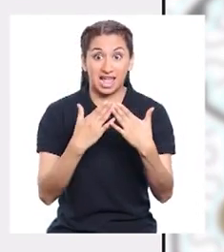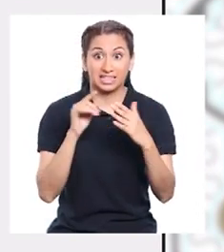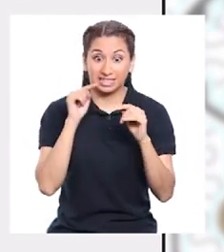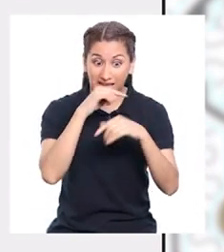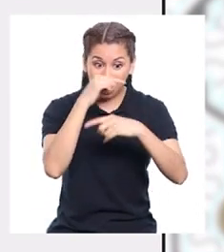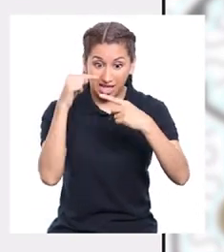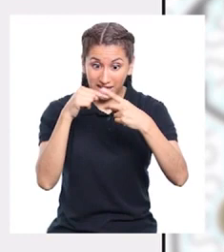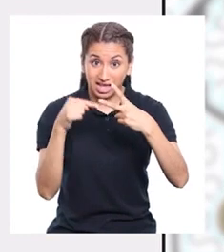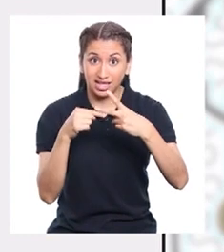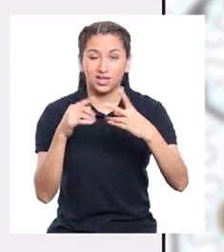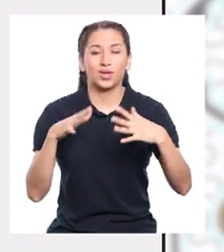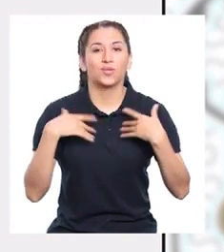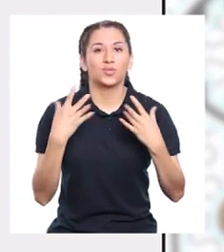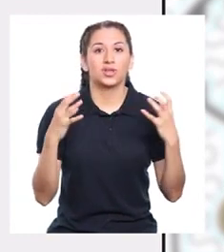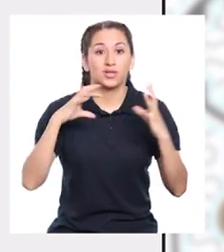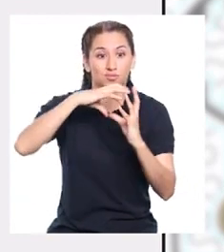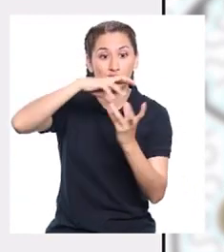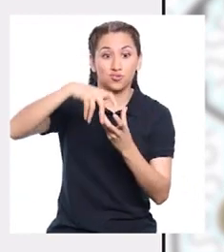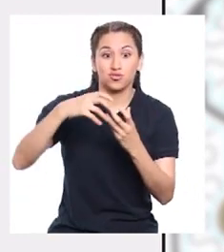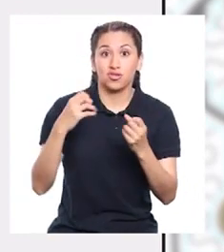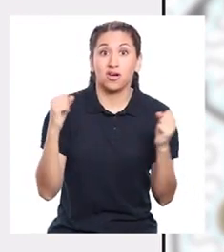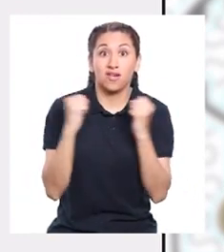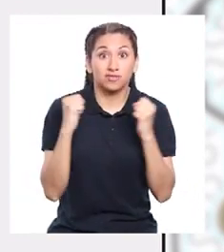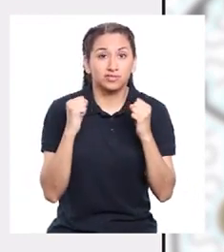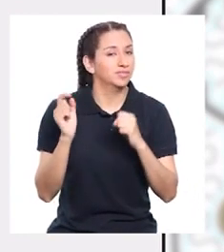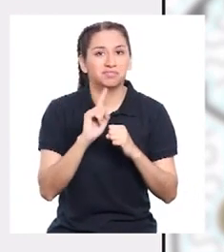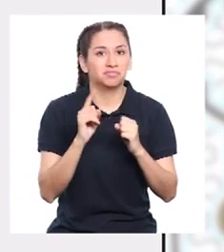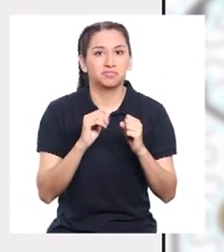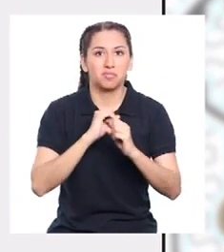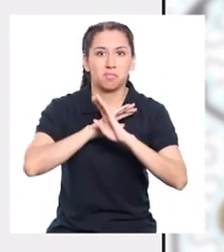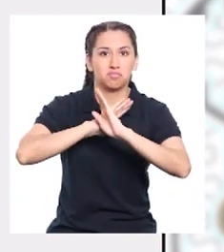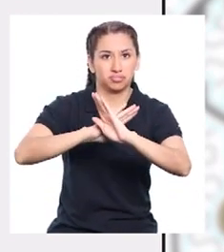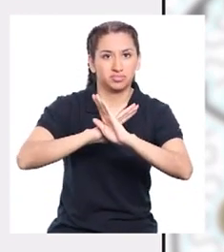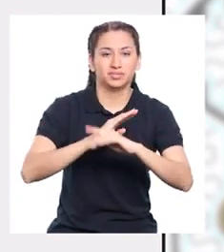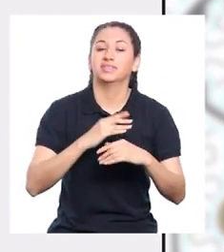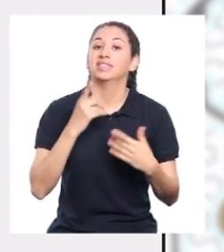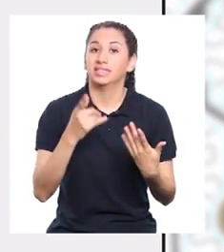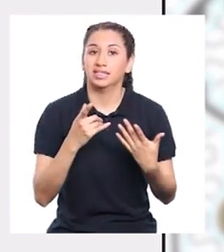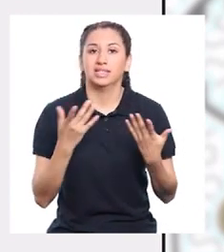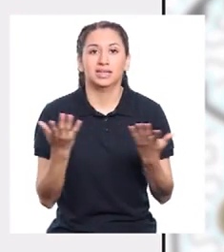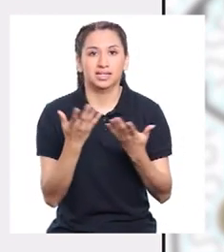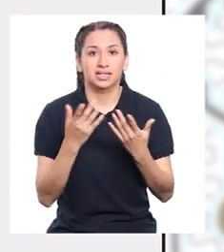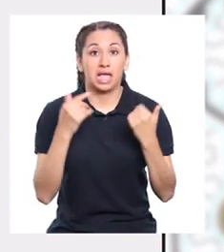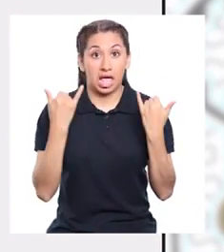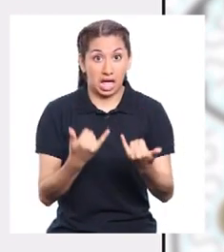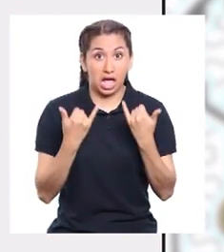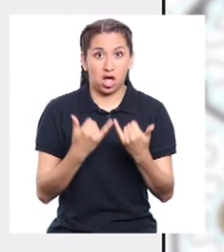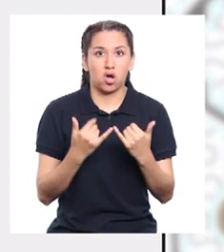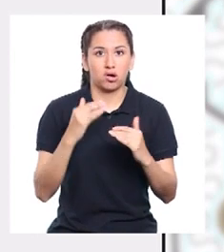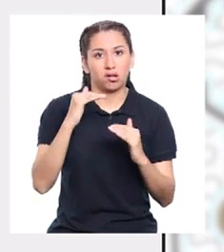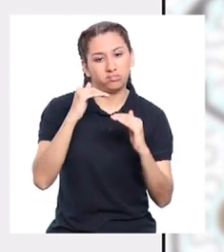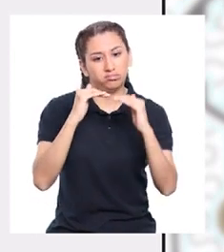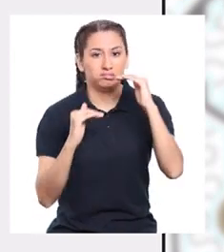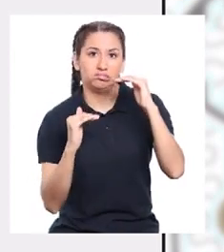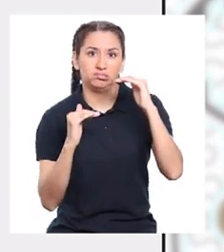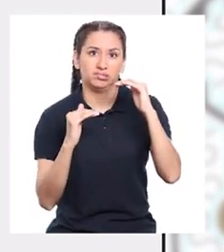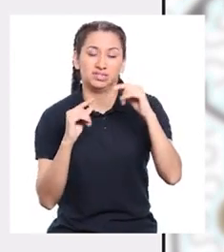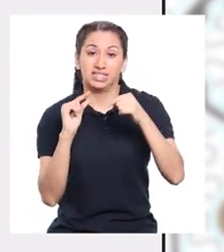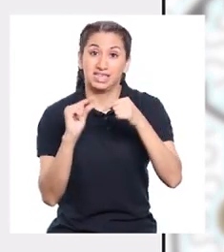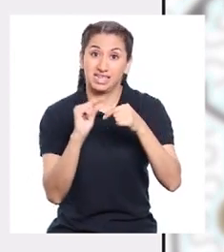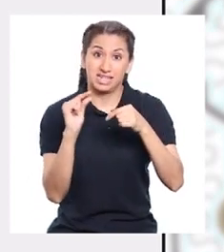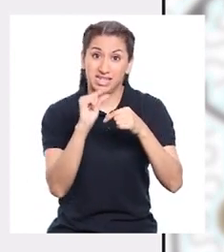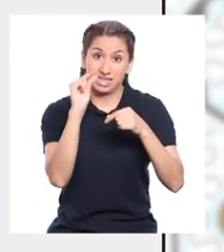no se congela, pues retienen la energía solar. Actualmente, el efecto invernadero está teniendo un desequilibrio.